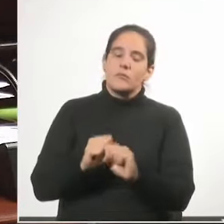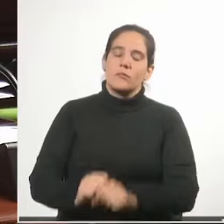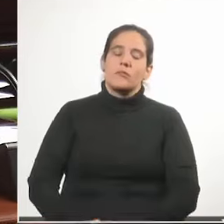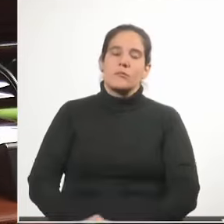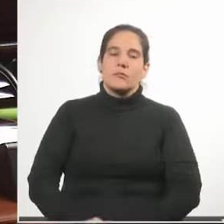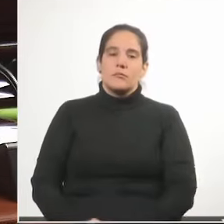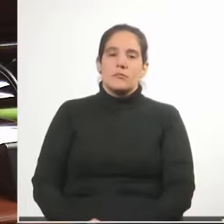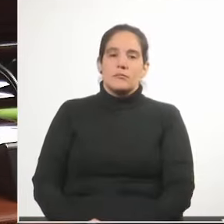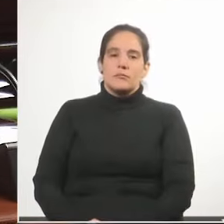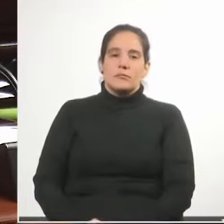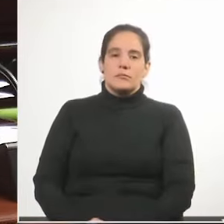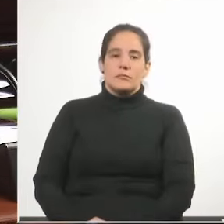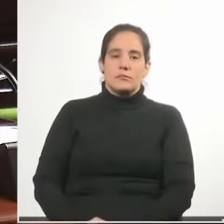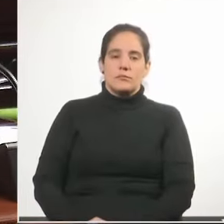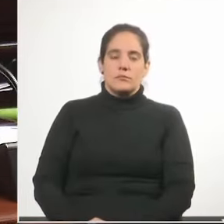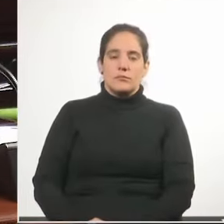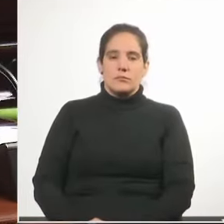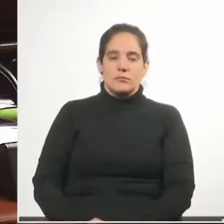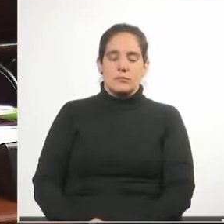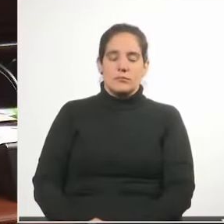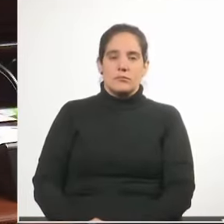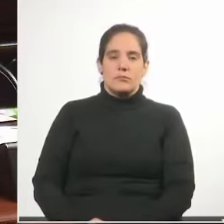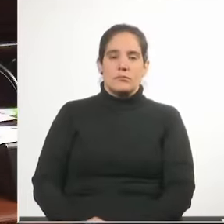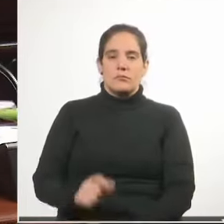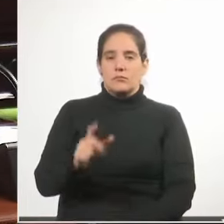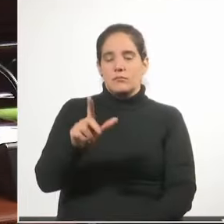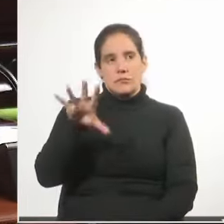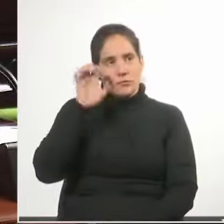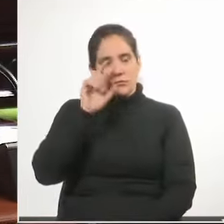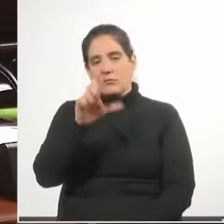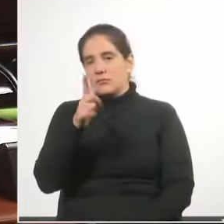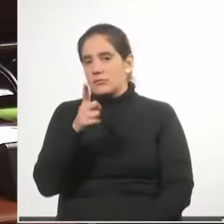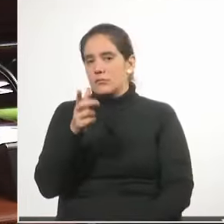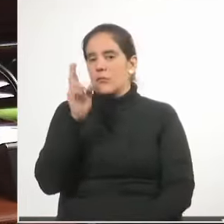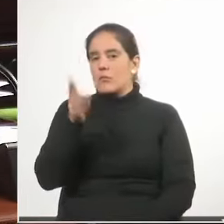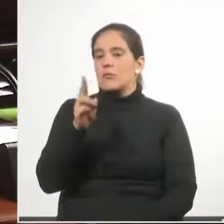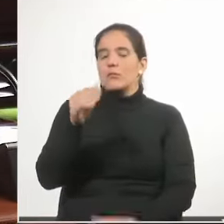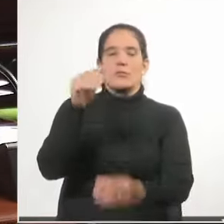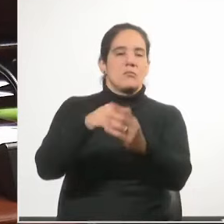siendo que no había voto obligatorio,